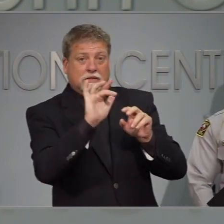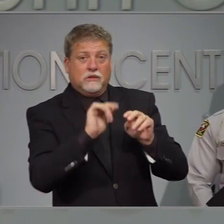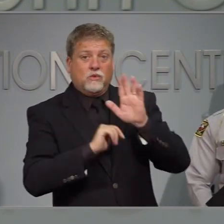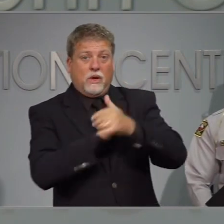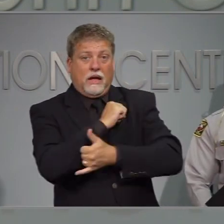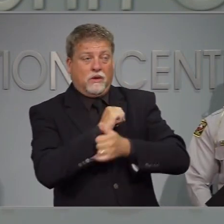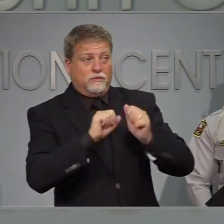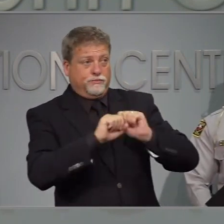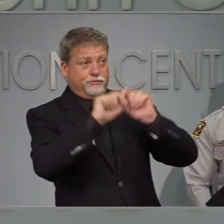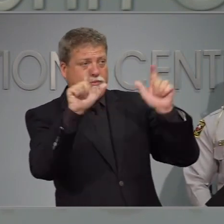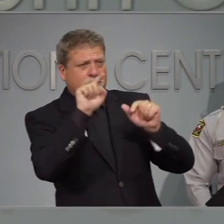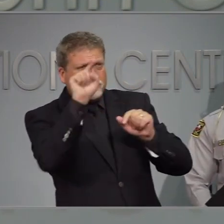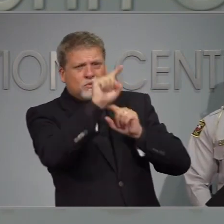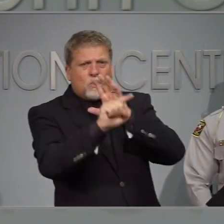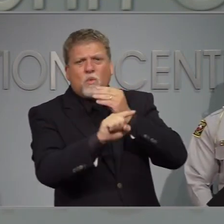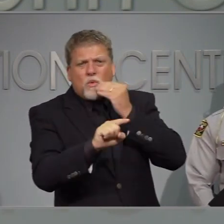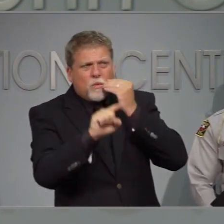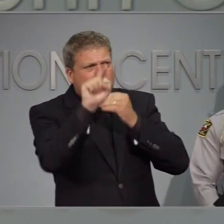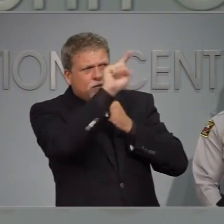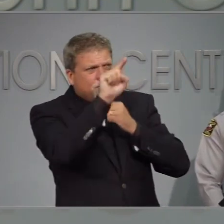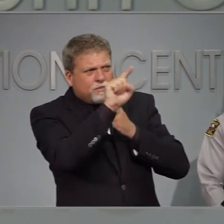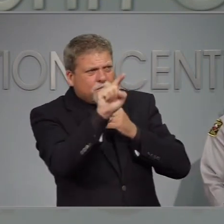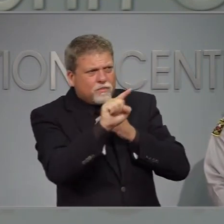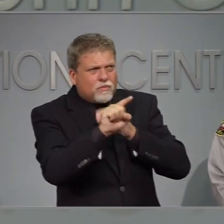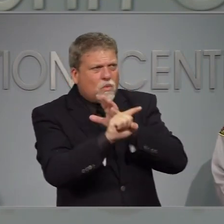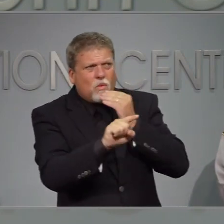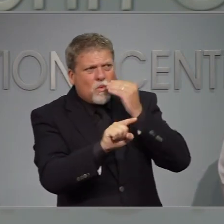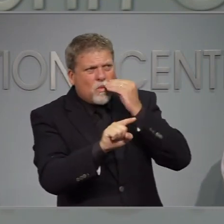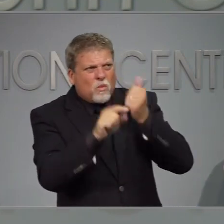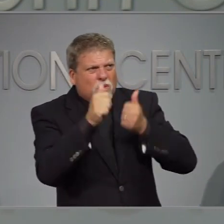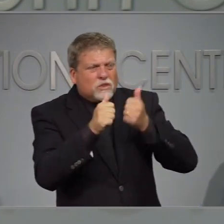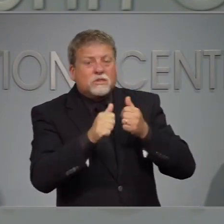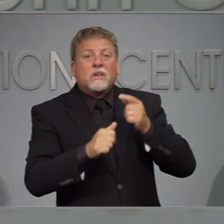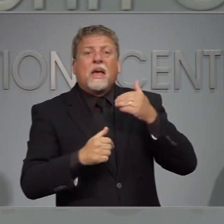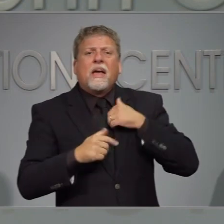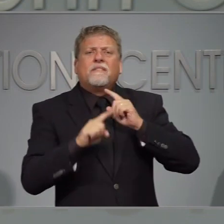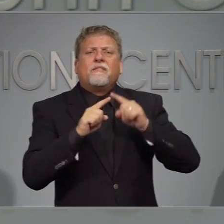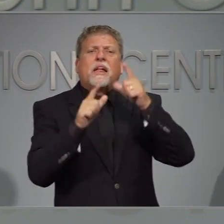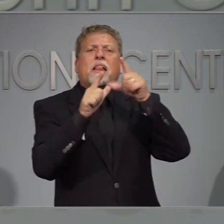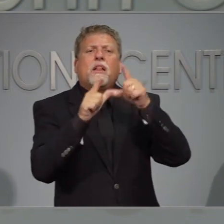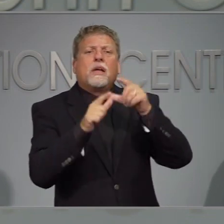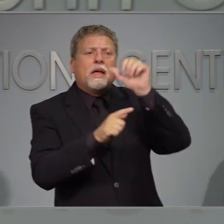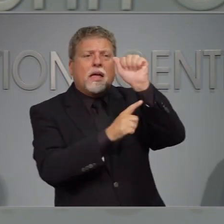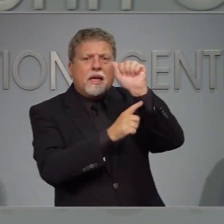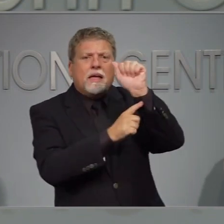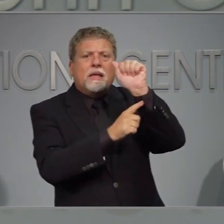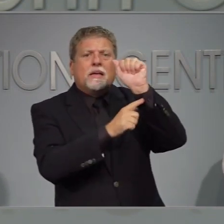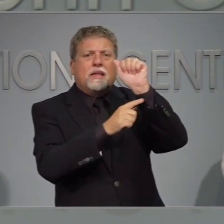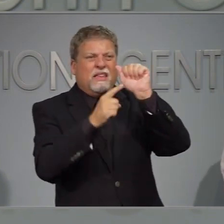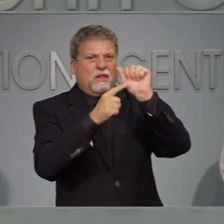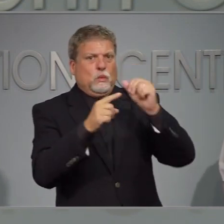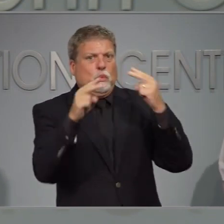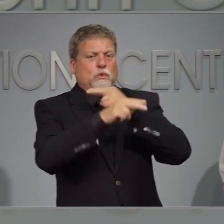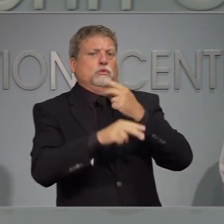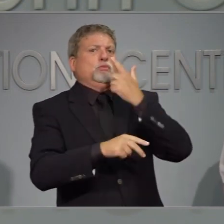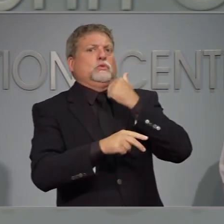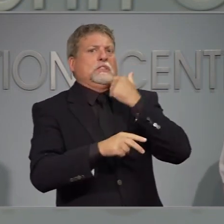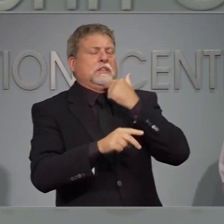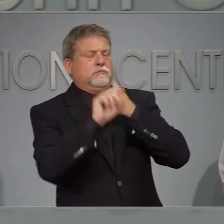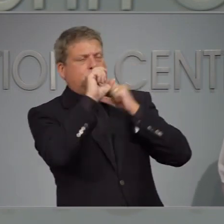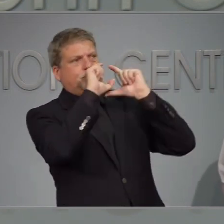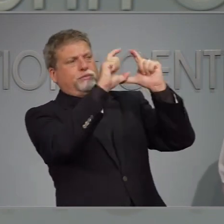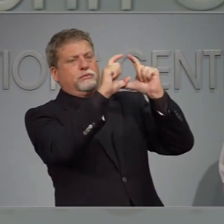encuentra usted y escuche para ver si va a ver en evacuaciones los que tienen la etiqueta